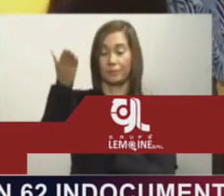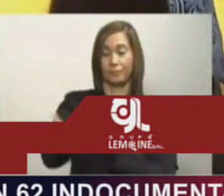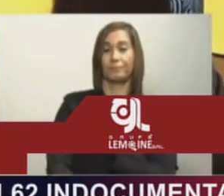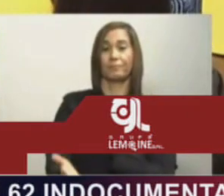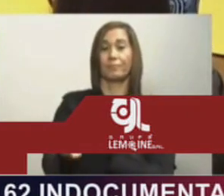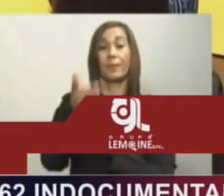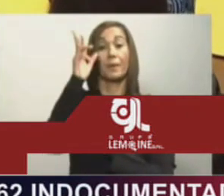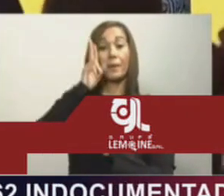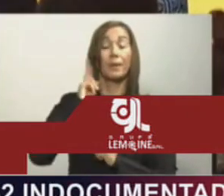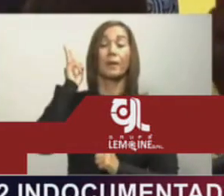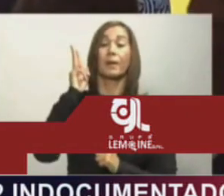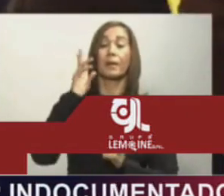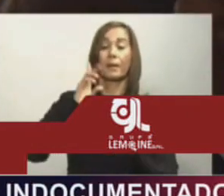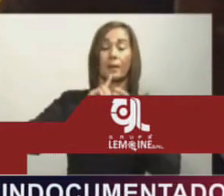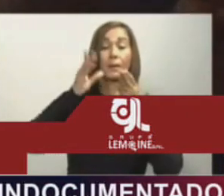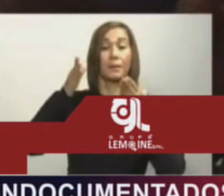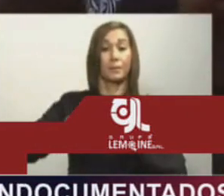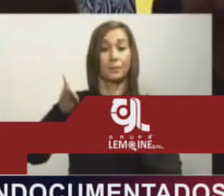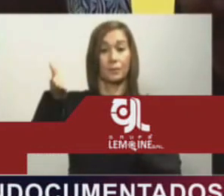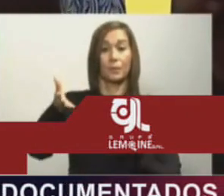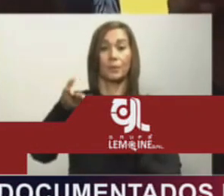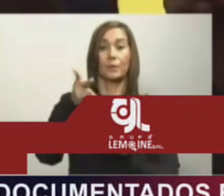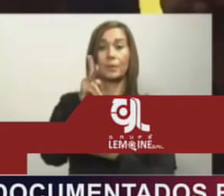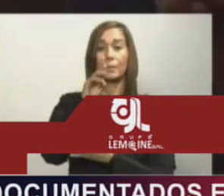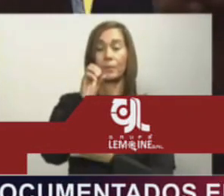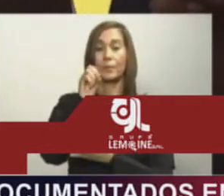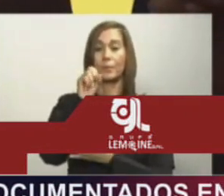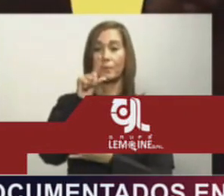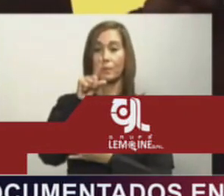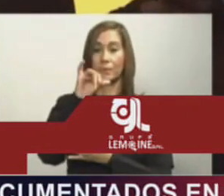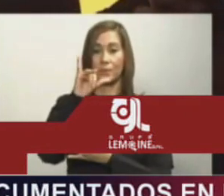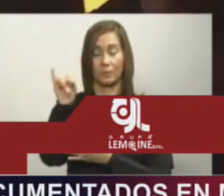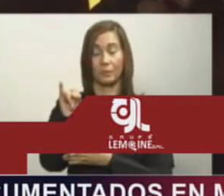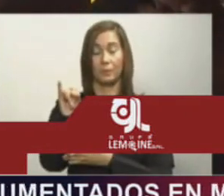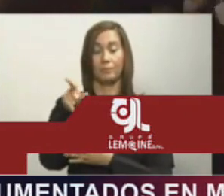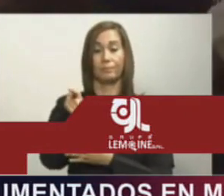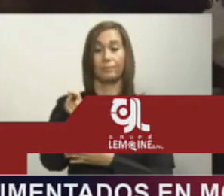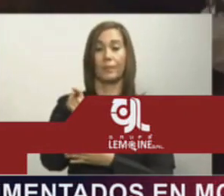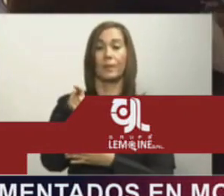Raquel Peña, la directora general de Progresando con Solidaridad, señora Gloria Reyes.